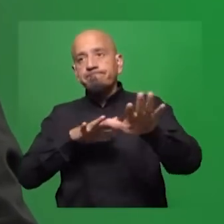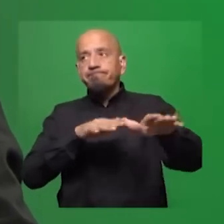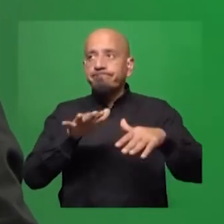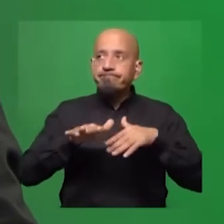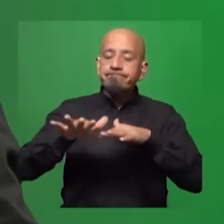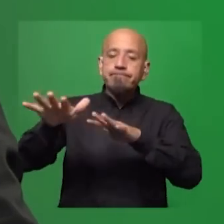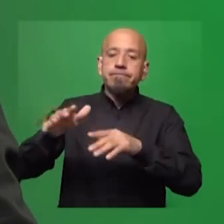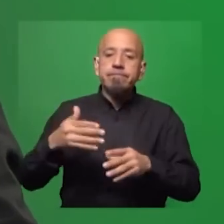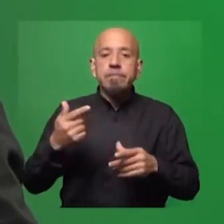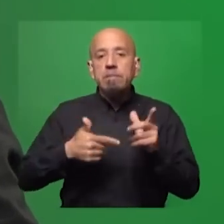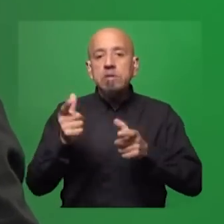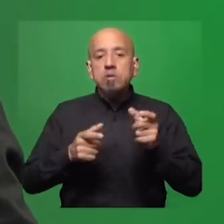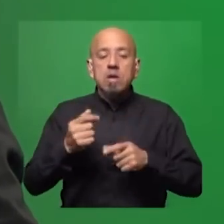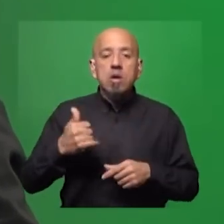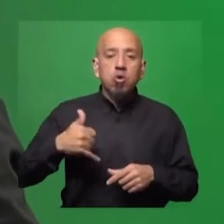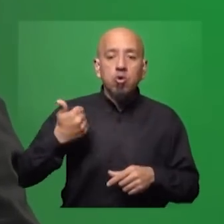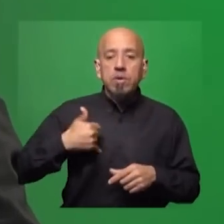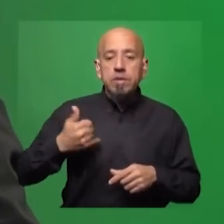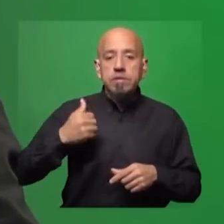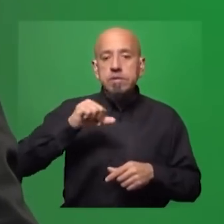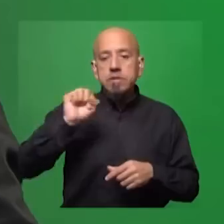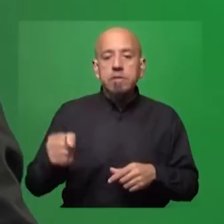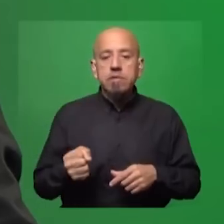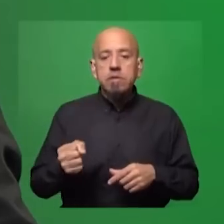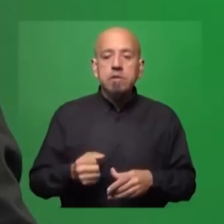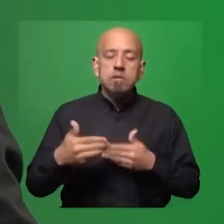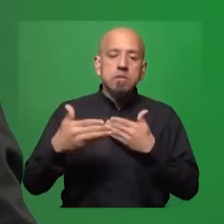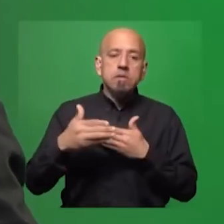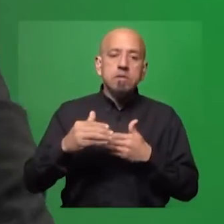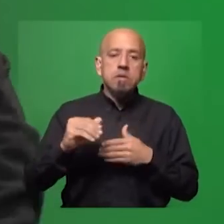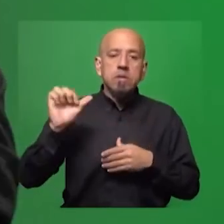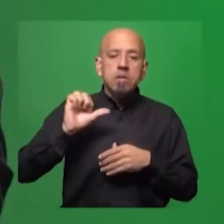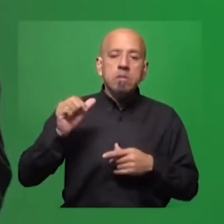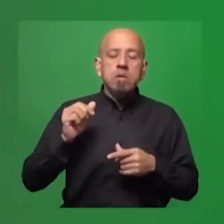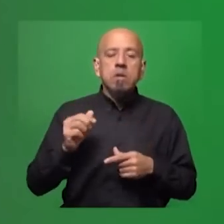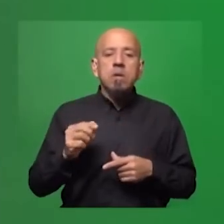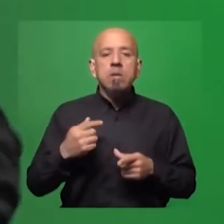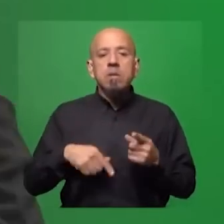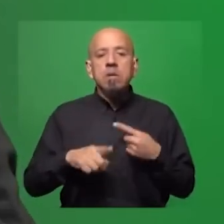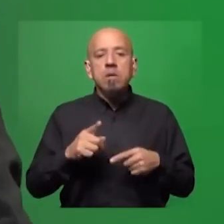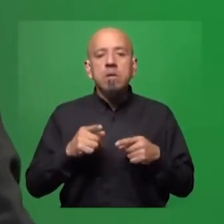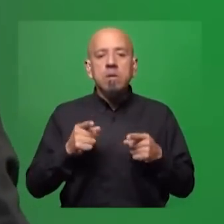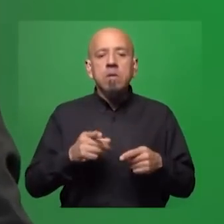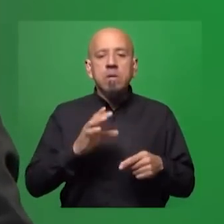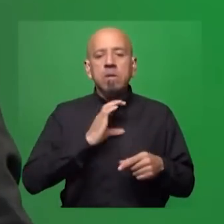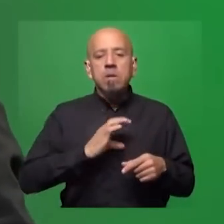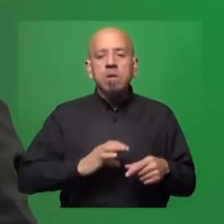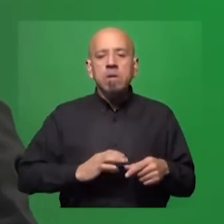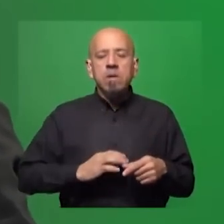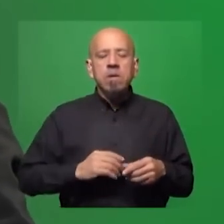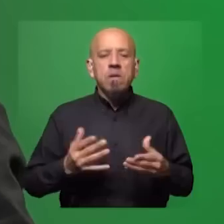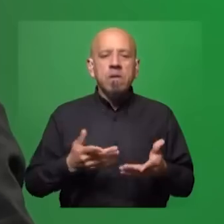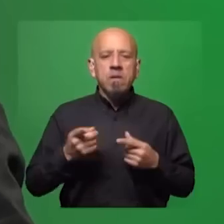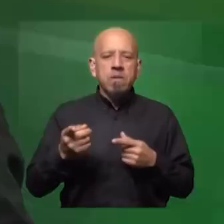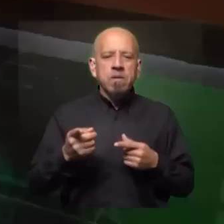un perfil de gente joven, y en el caso de África con la cercanía a Europa es el drama que vemos. Pero muchas de estas características, bueno, ahora tenemos el lujo